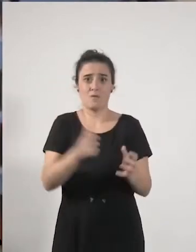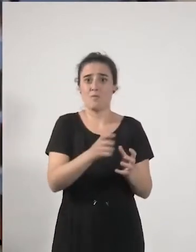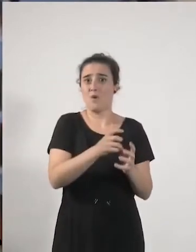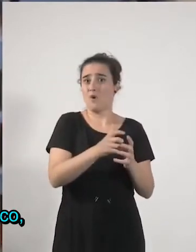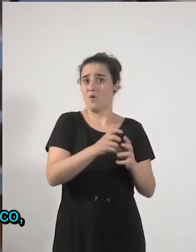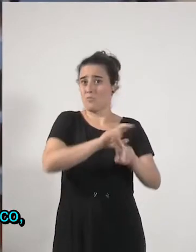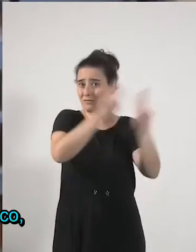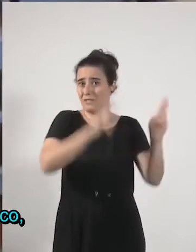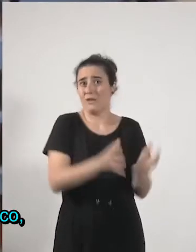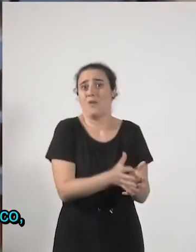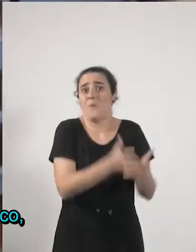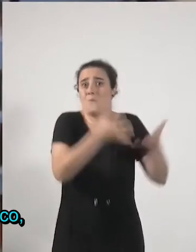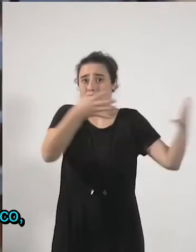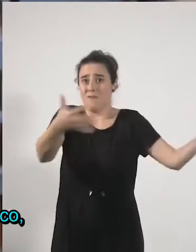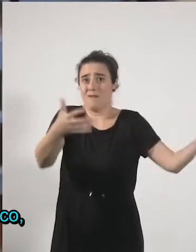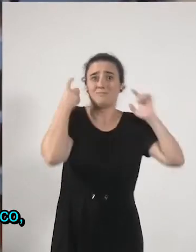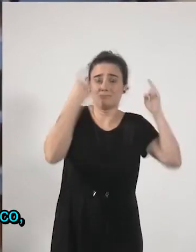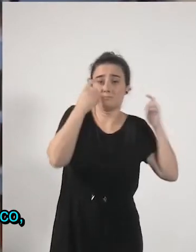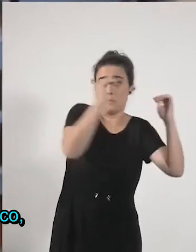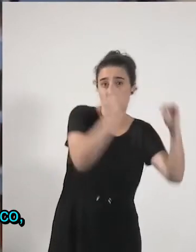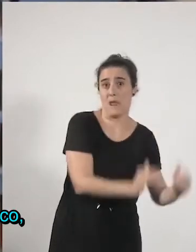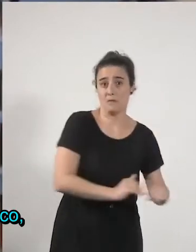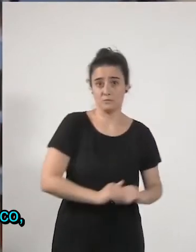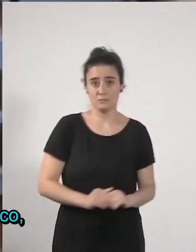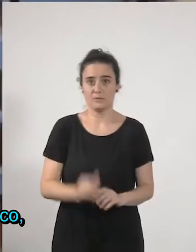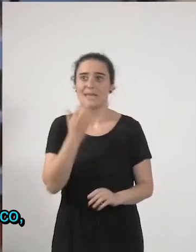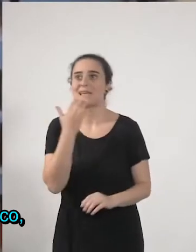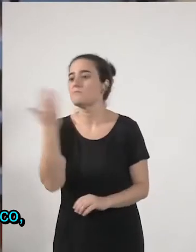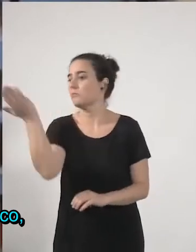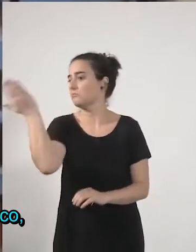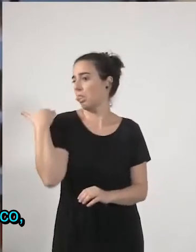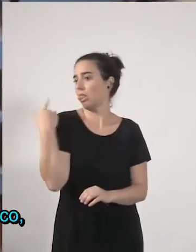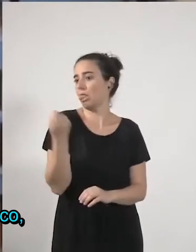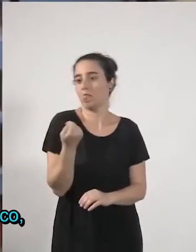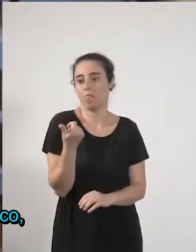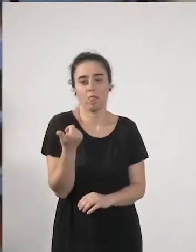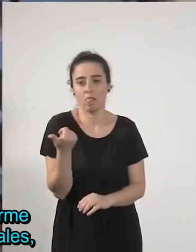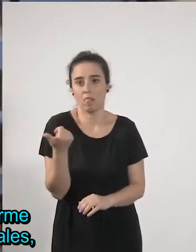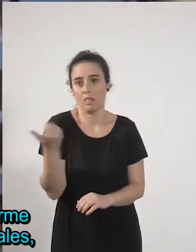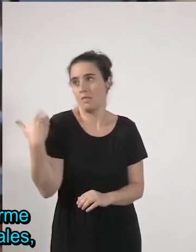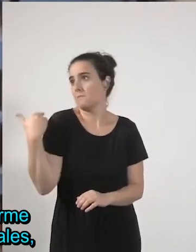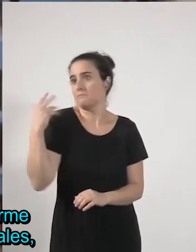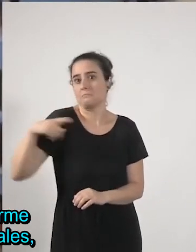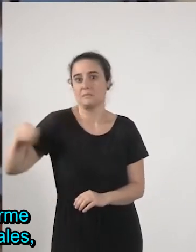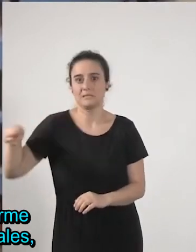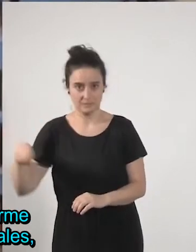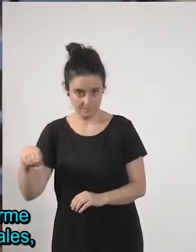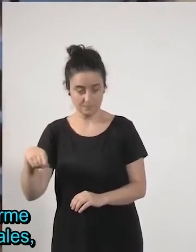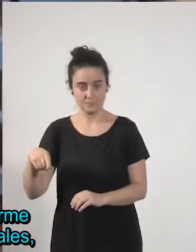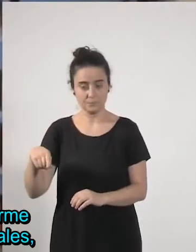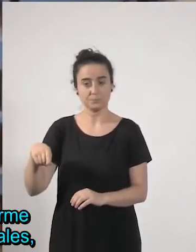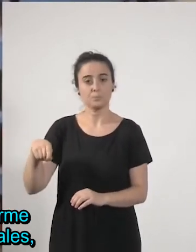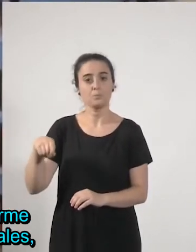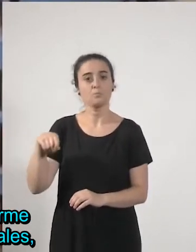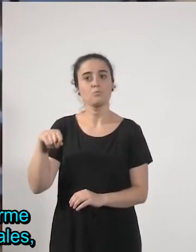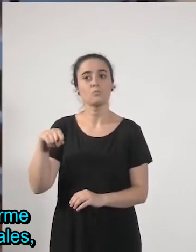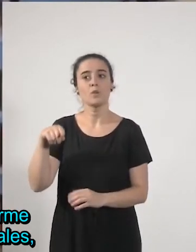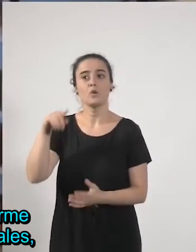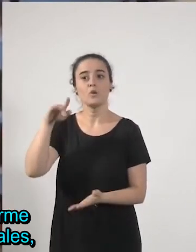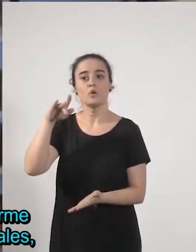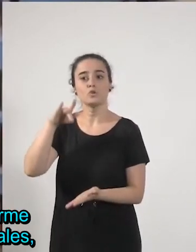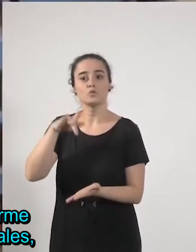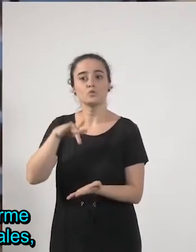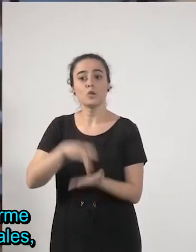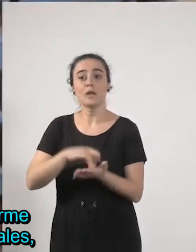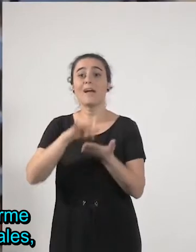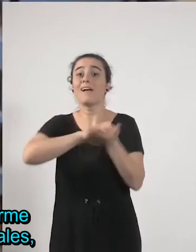multinacionales por ejemplo hace relativamente poco hace unos meses la agencia tributaria publicó un